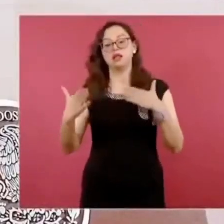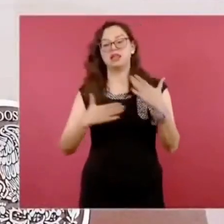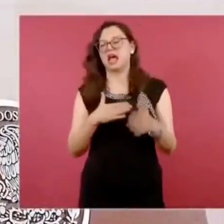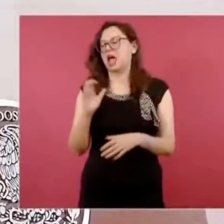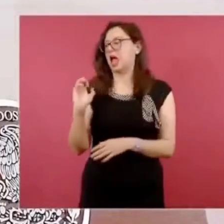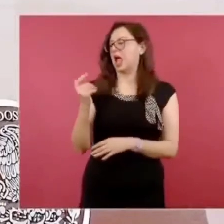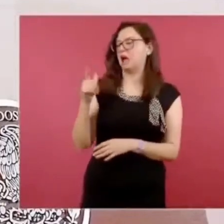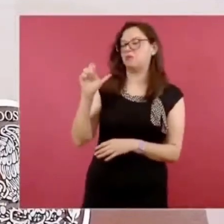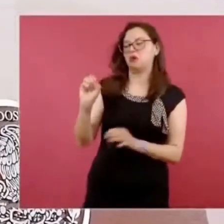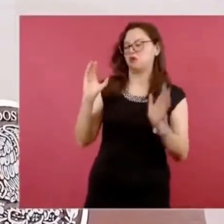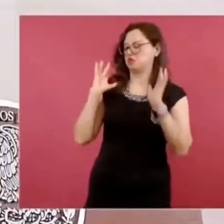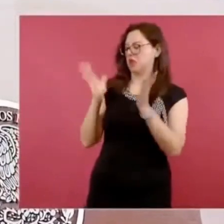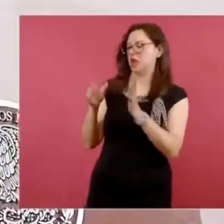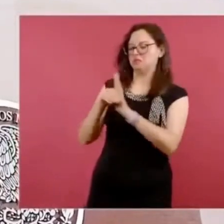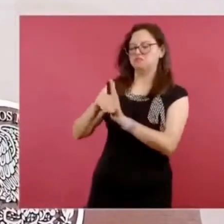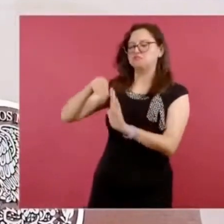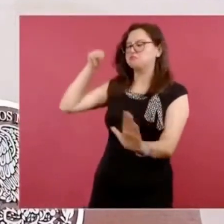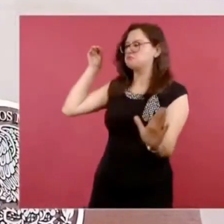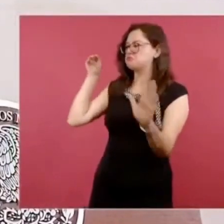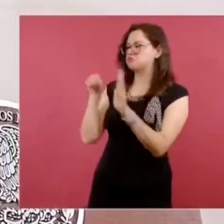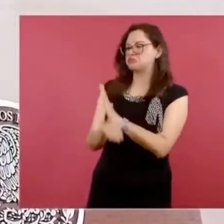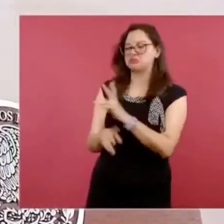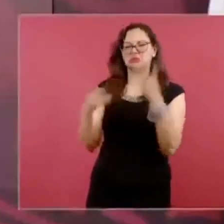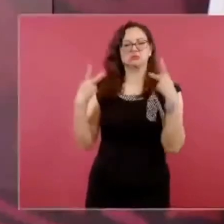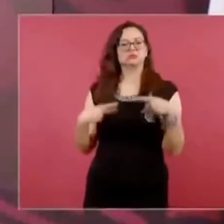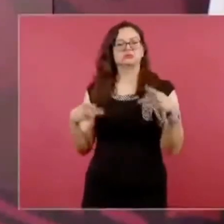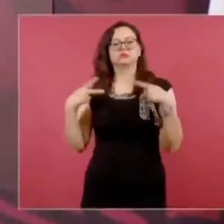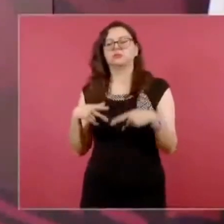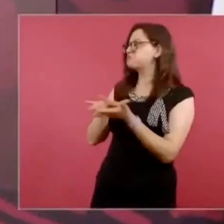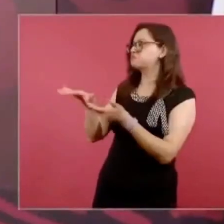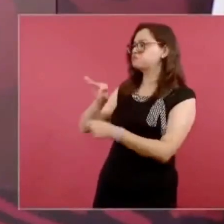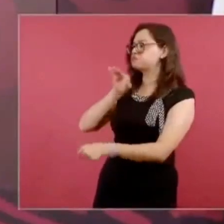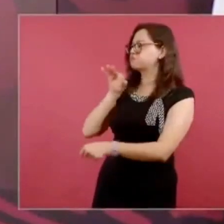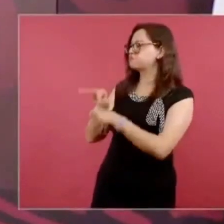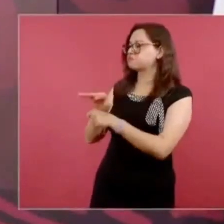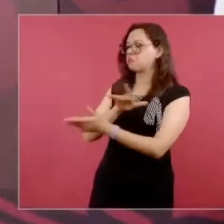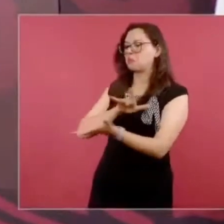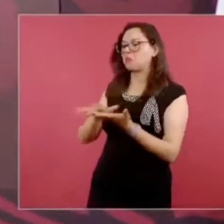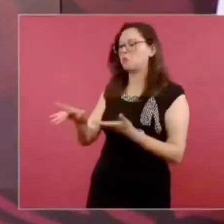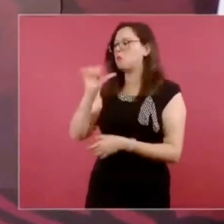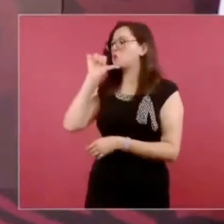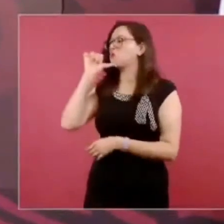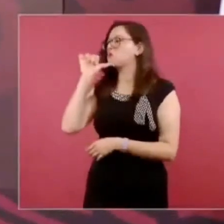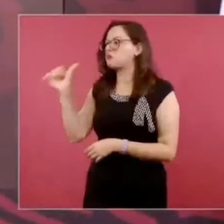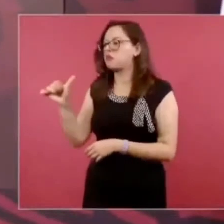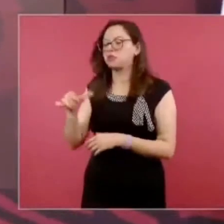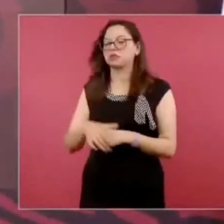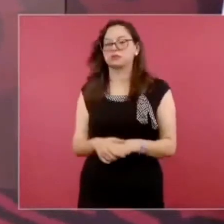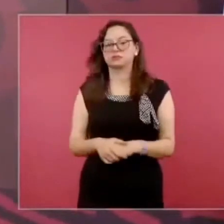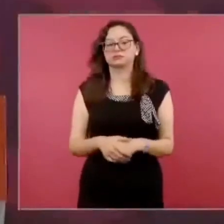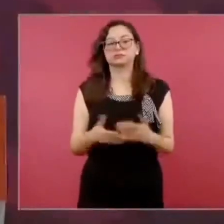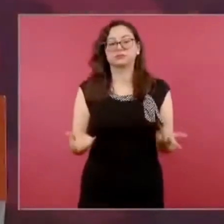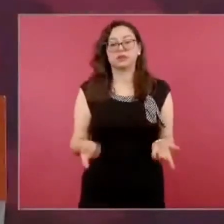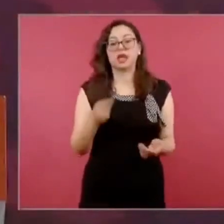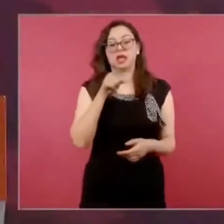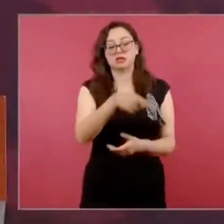cayendo, de acuerdo a la encuesta que publicó el economista de Mitoski,